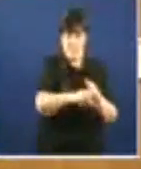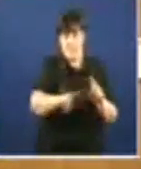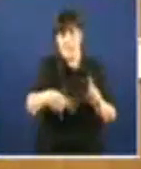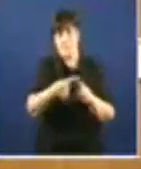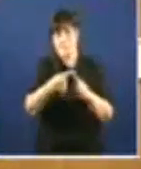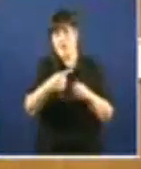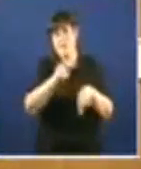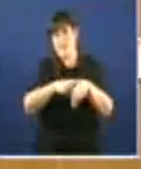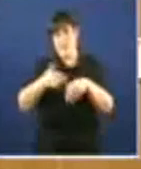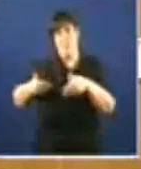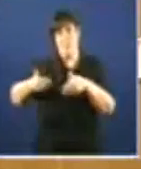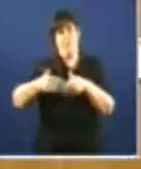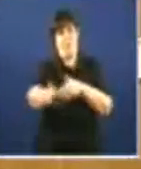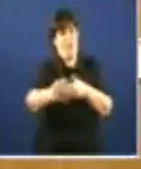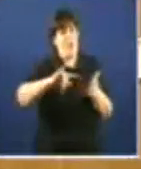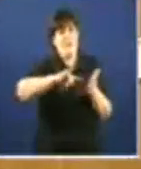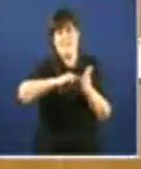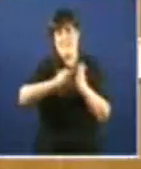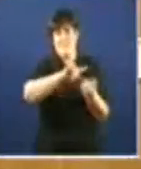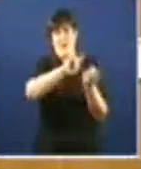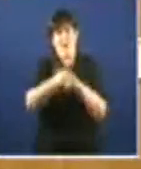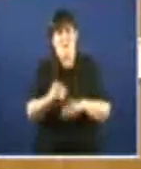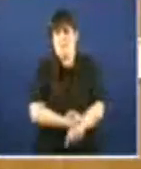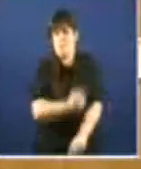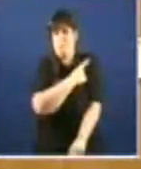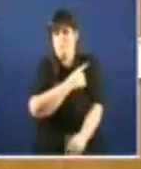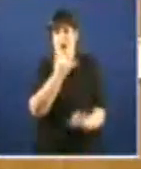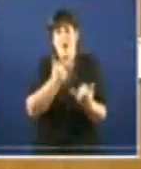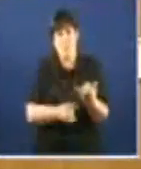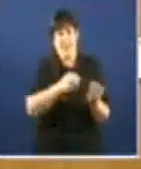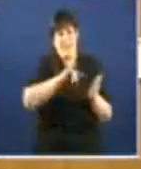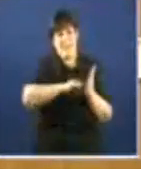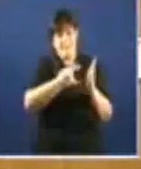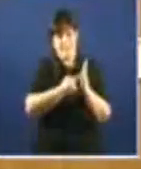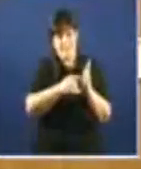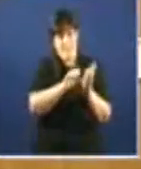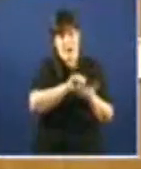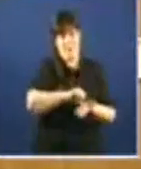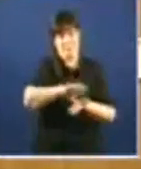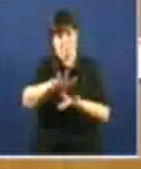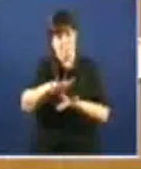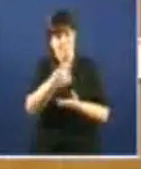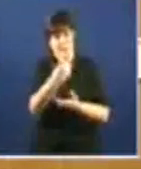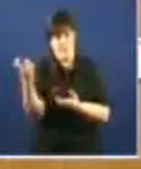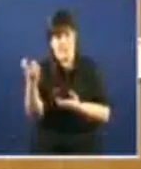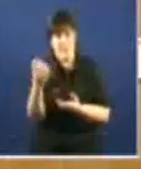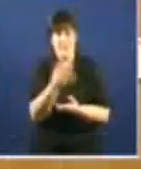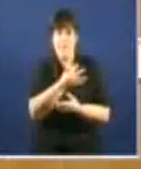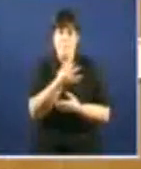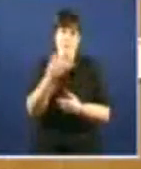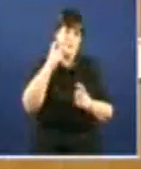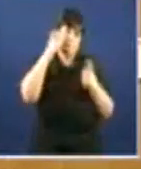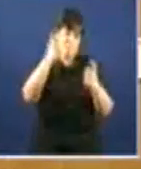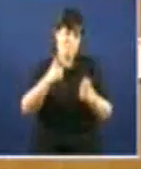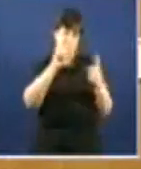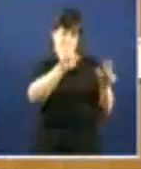evidentemente por un cambio de sistema radical que implica descentralización do sistema que implique a reducción da producción de lixo